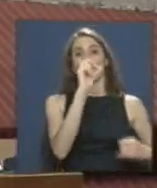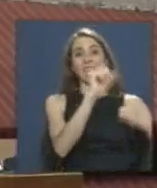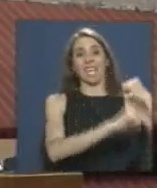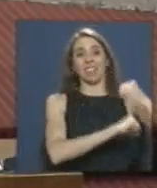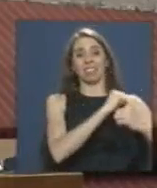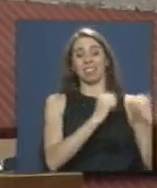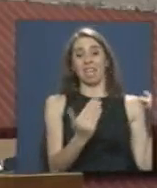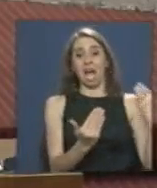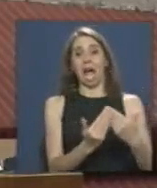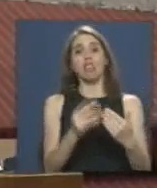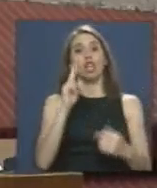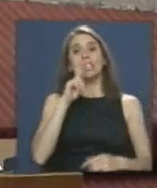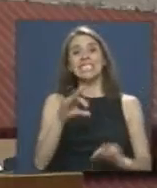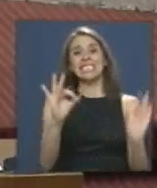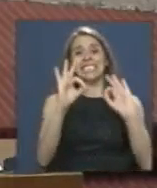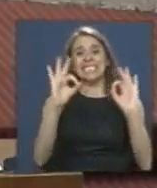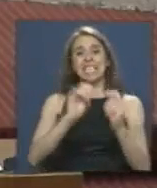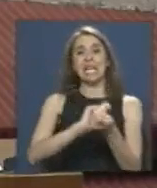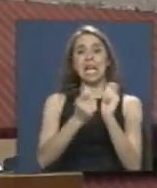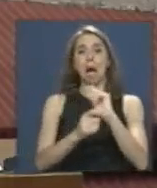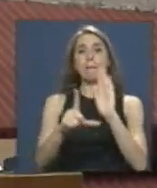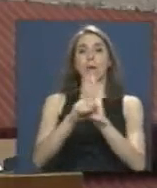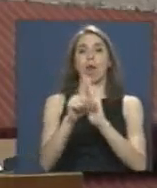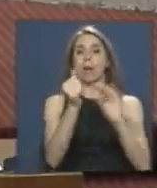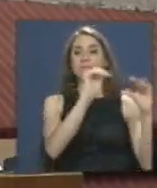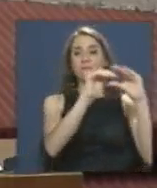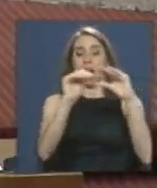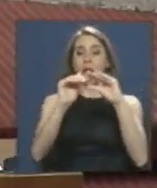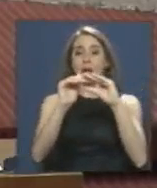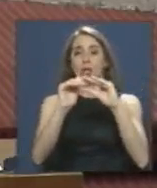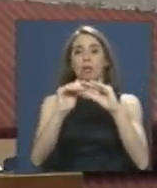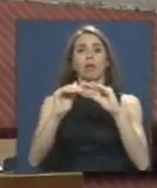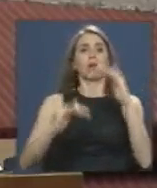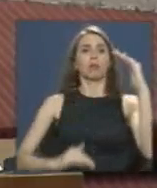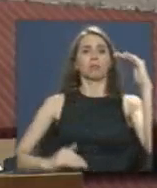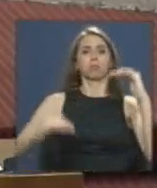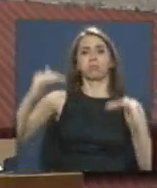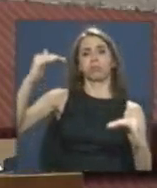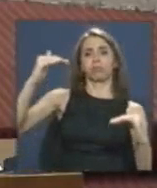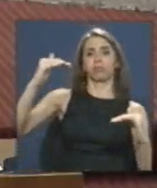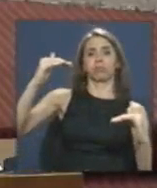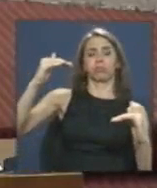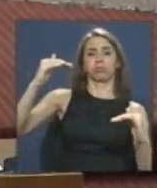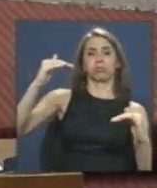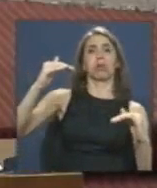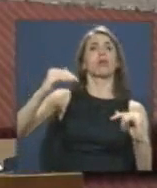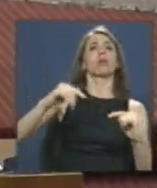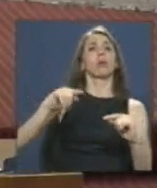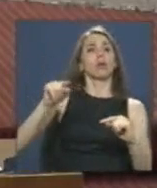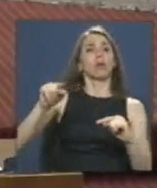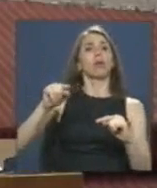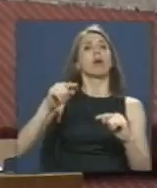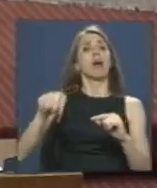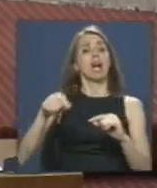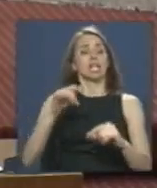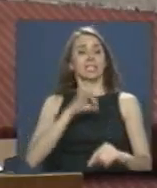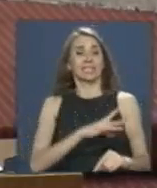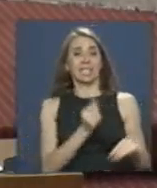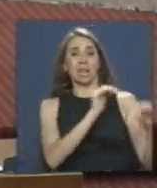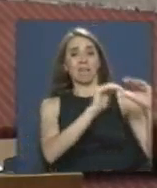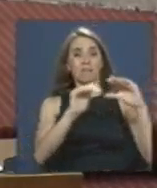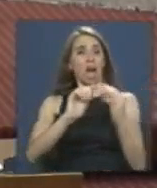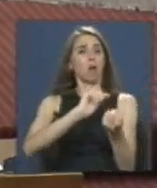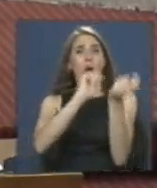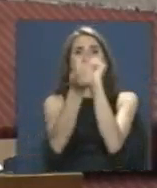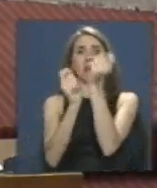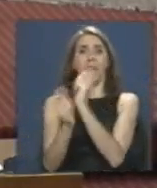en este ámbito claramente ha producido una importante brecha regulatoria frente a los cambios que ha experimentado el mercado nacional y